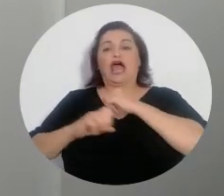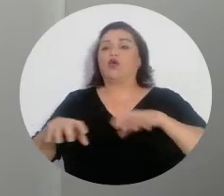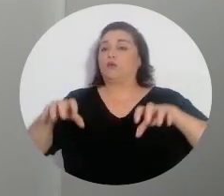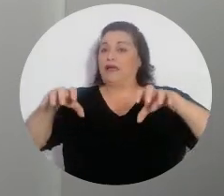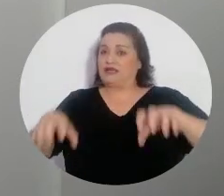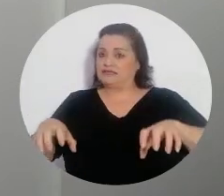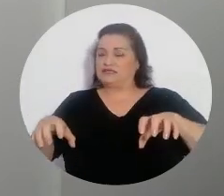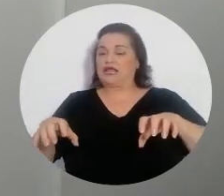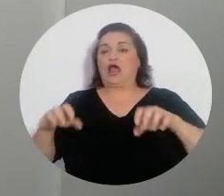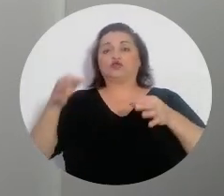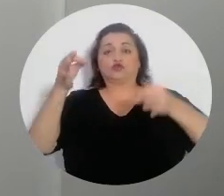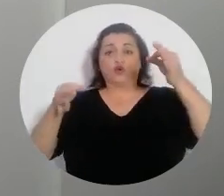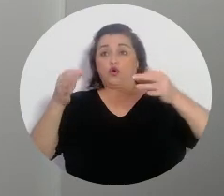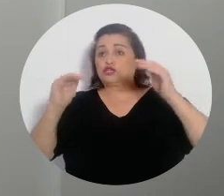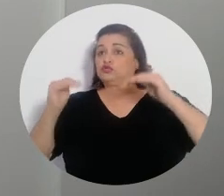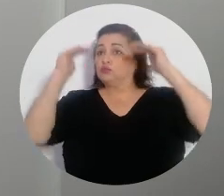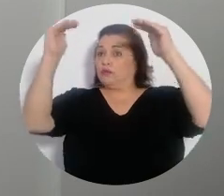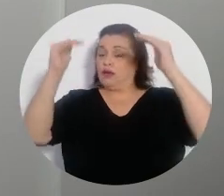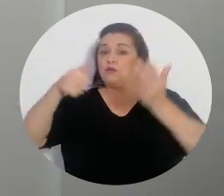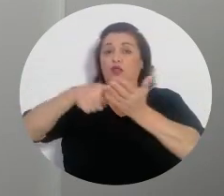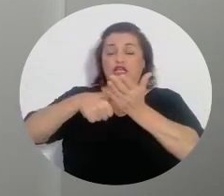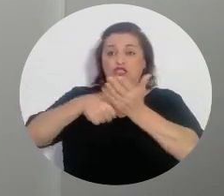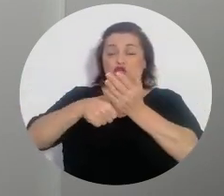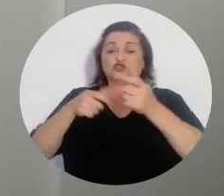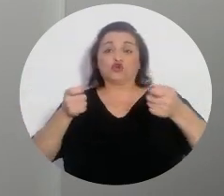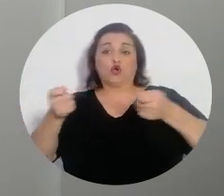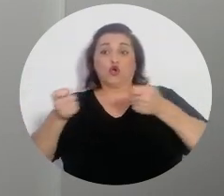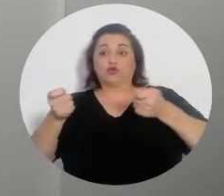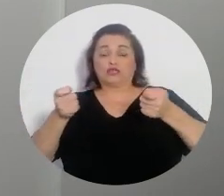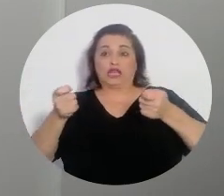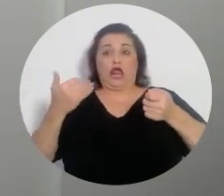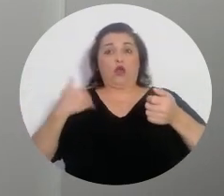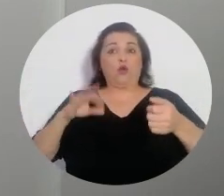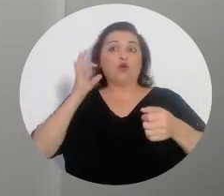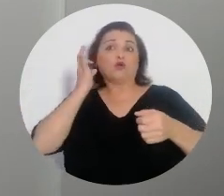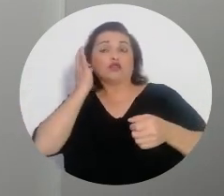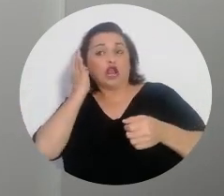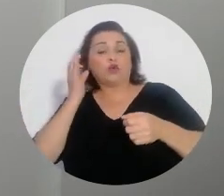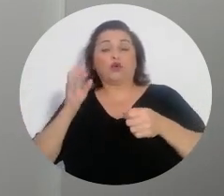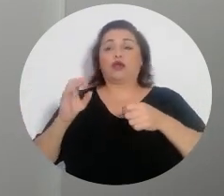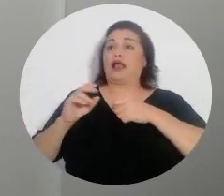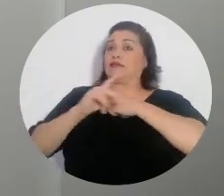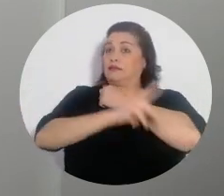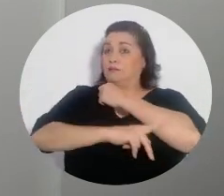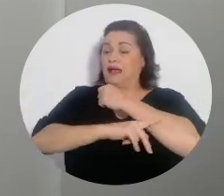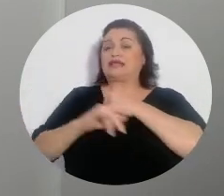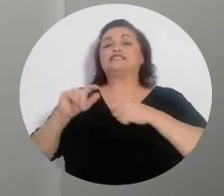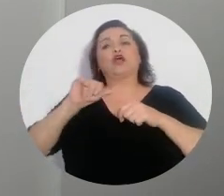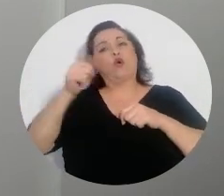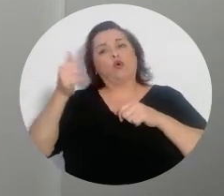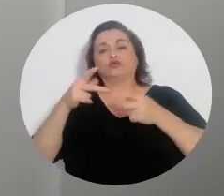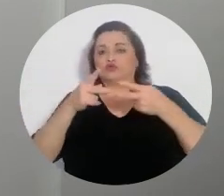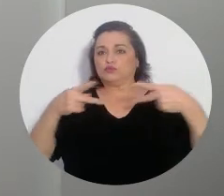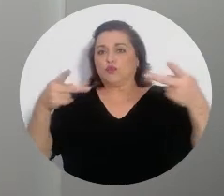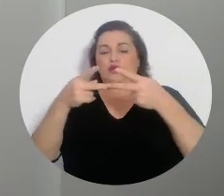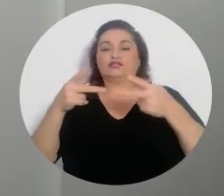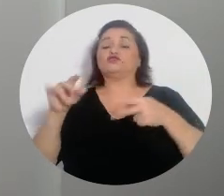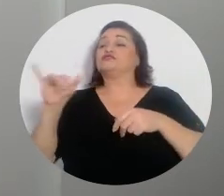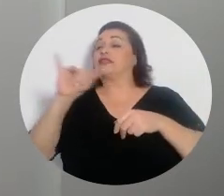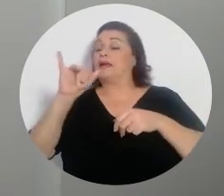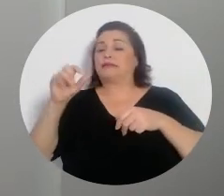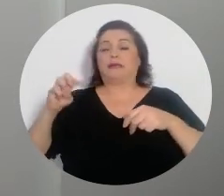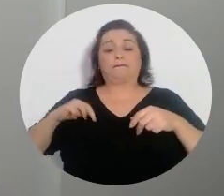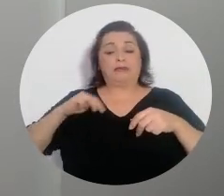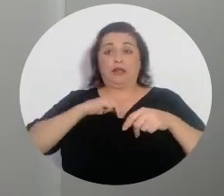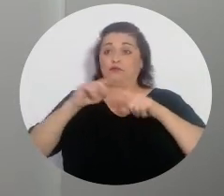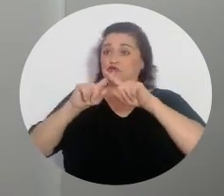Justicia, también los del Tribunal Supremo de Elecciones, el Contralor o Contralora General de la República, entre otros cargos. Además, los miembros de